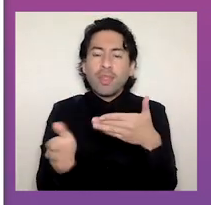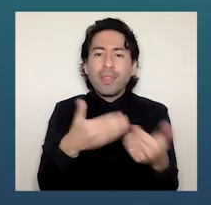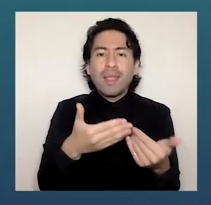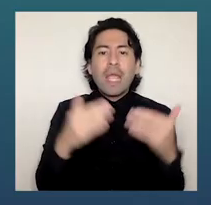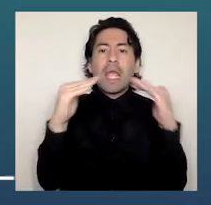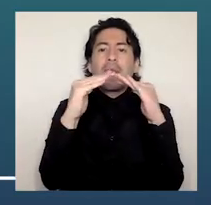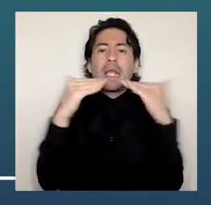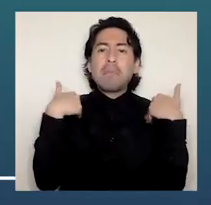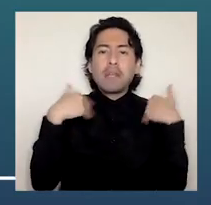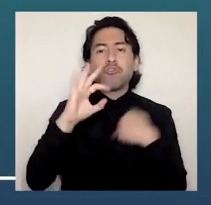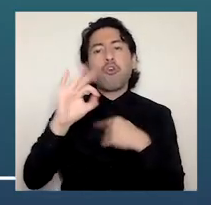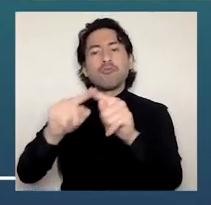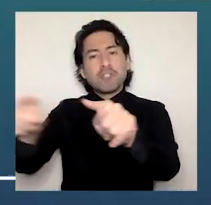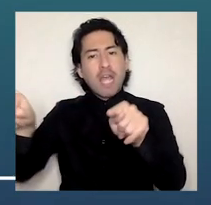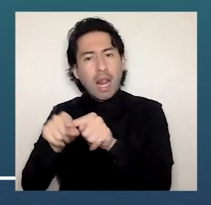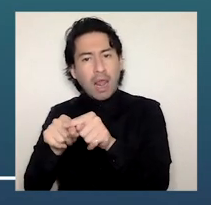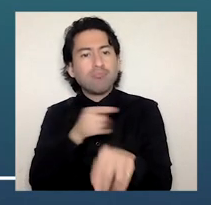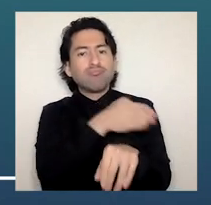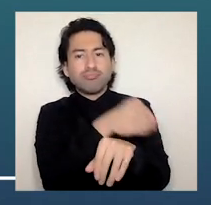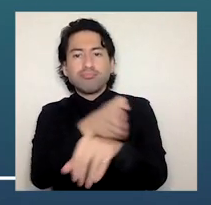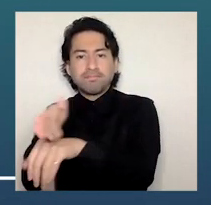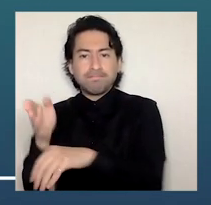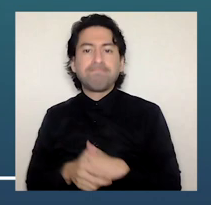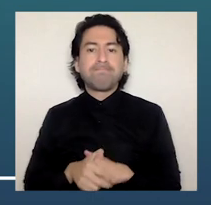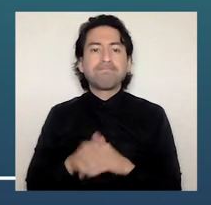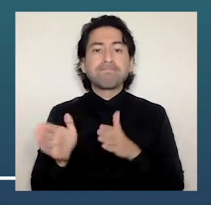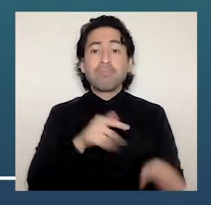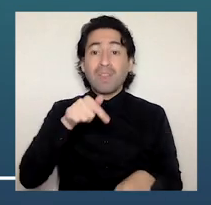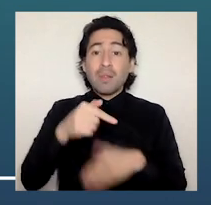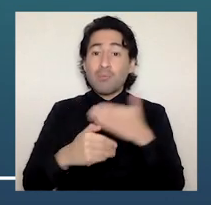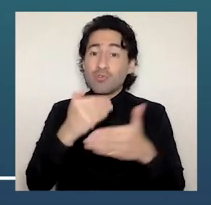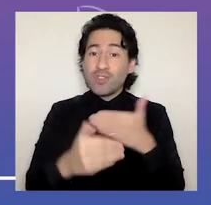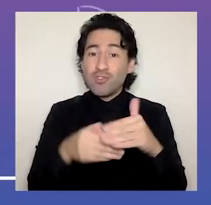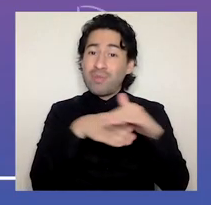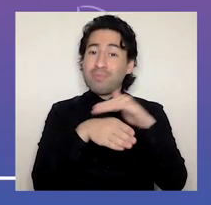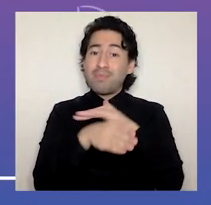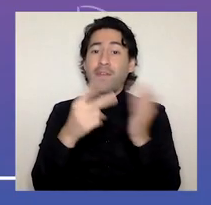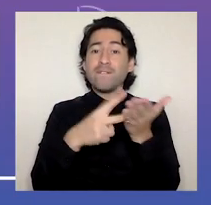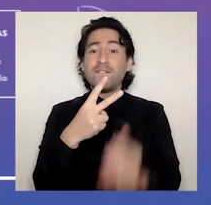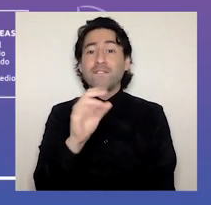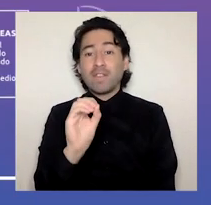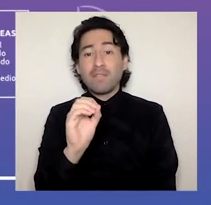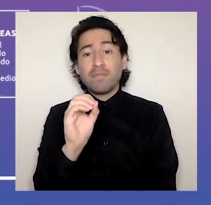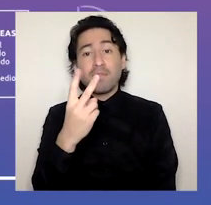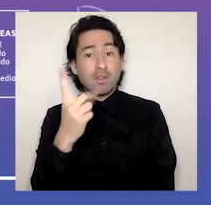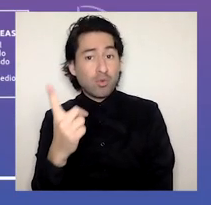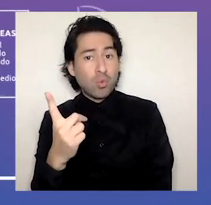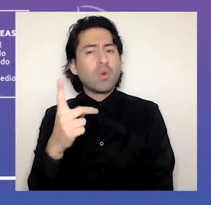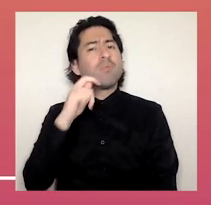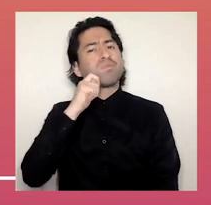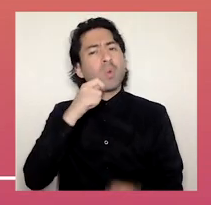universidad. El proceso de admisión 2021 es una muestra de cómo el trabajo colaborativo entre